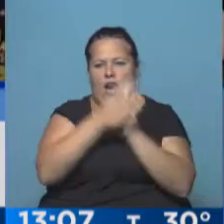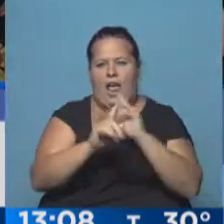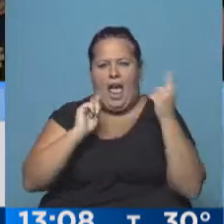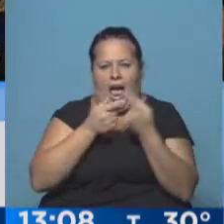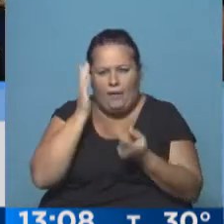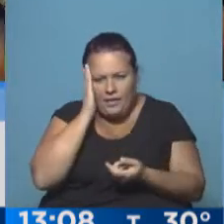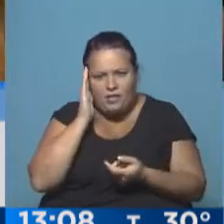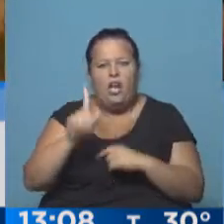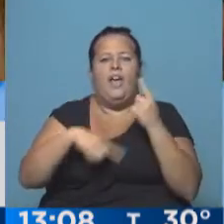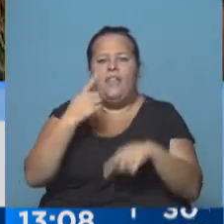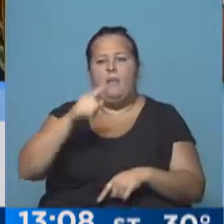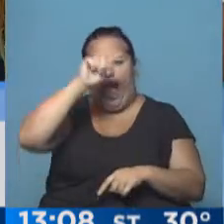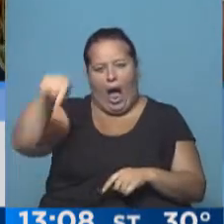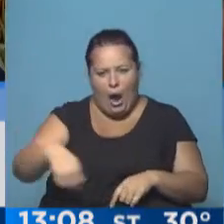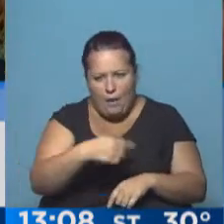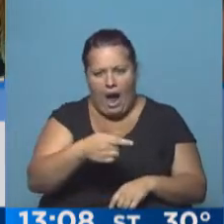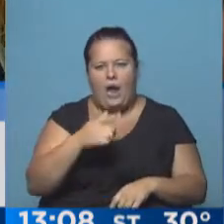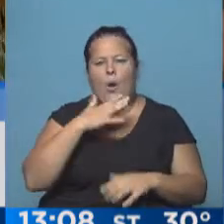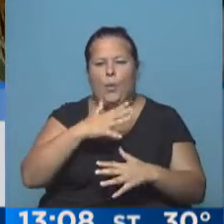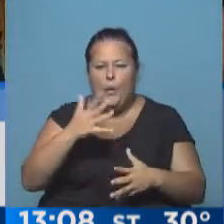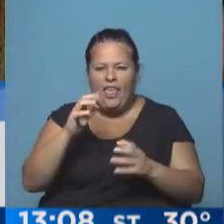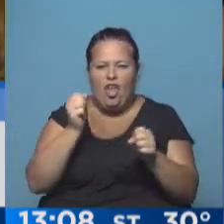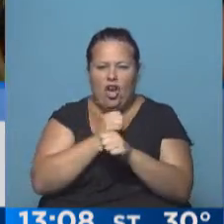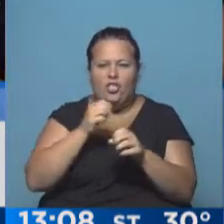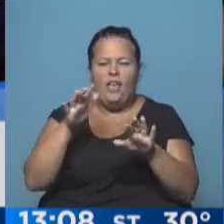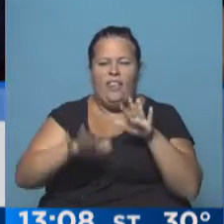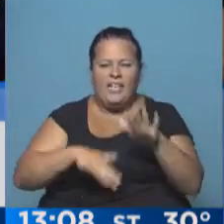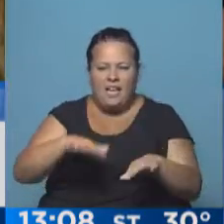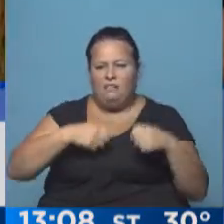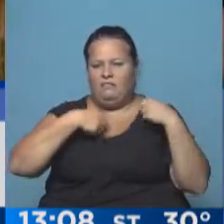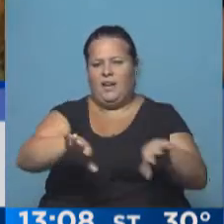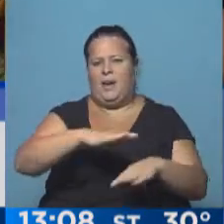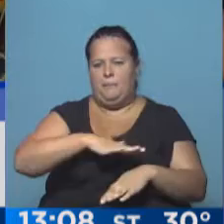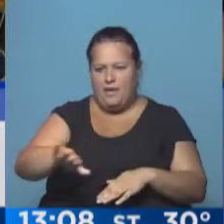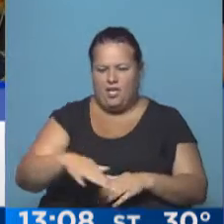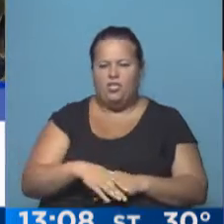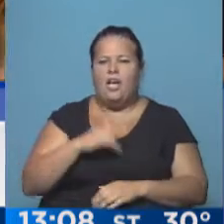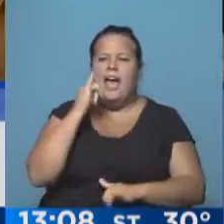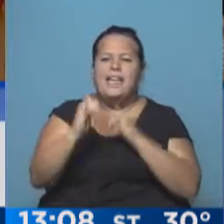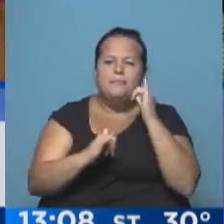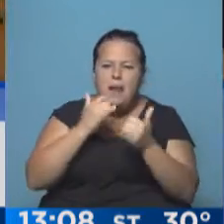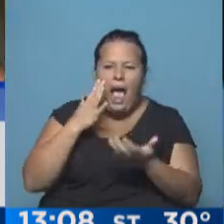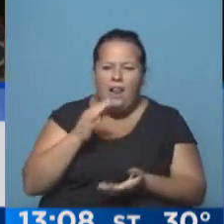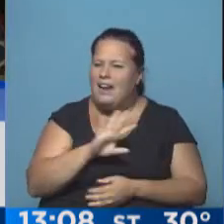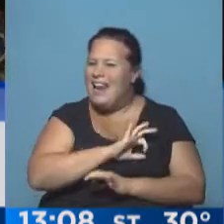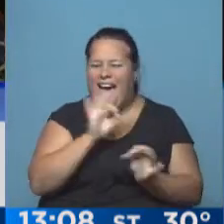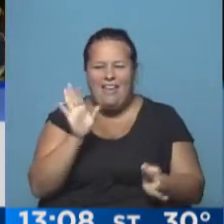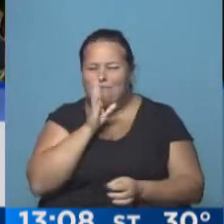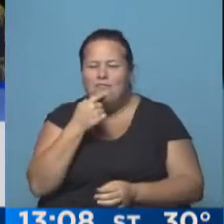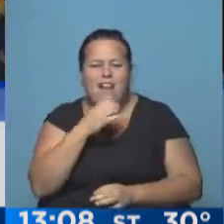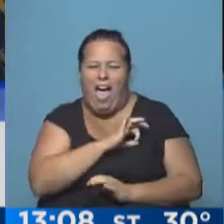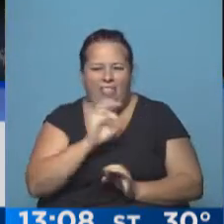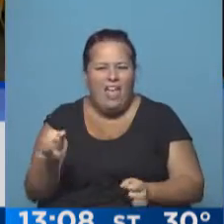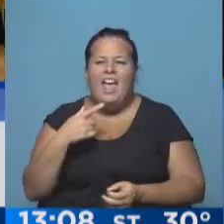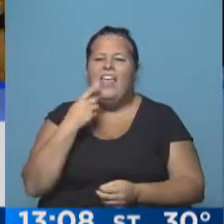habitación y después los bajaron cuando había vidrios y todo eso, descalzos y los tiraron acá en el piso. ¿Le daban algún tipo de explicación? Nada, no dijeron nada.